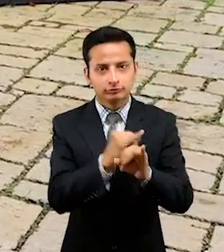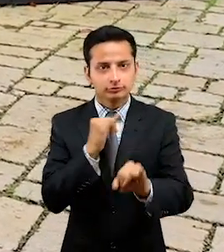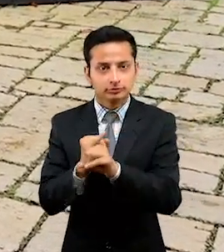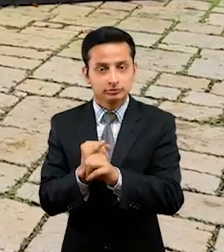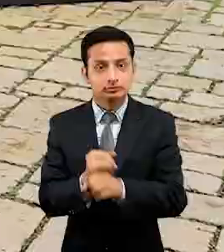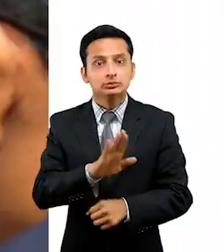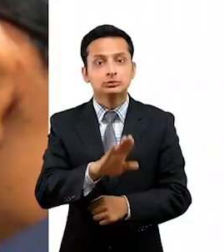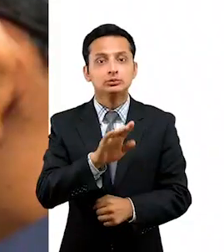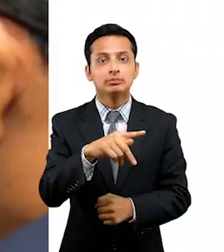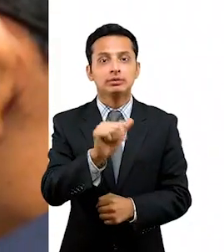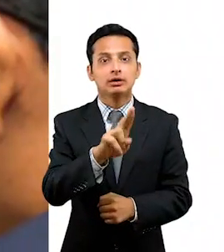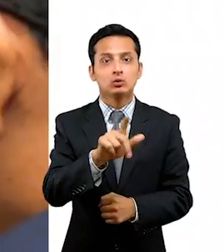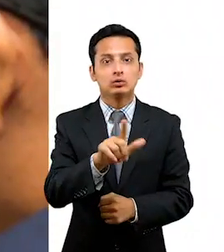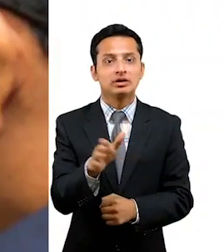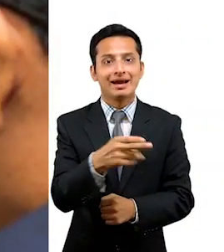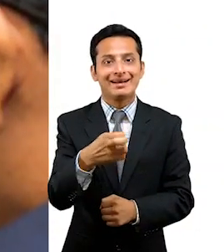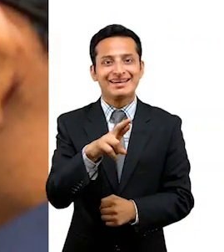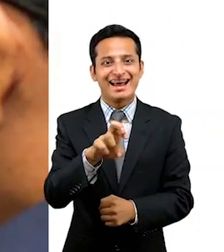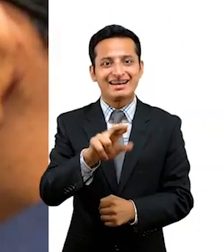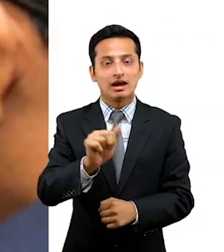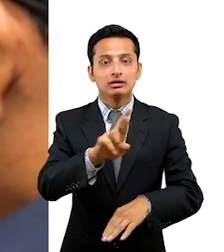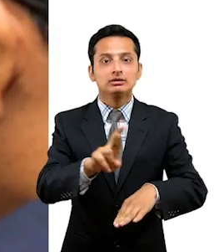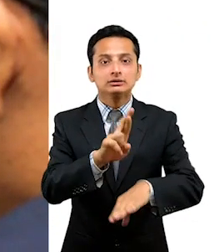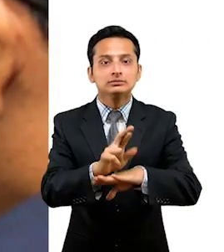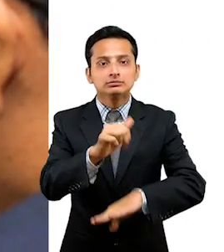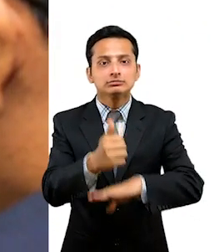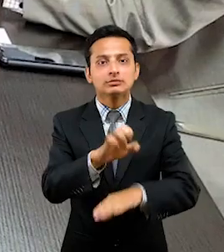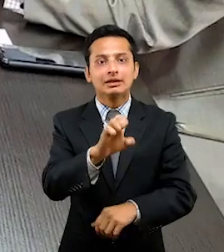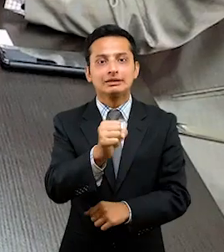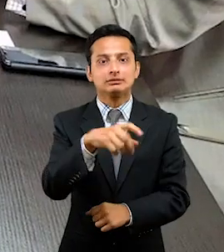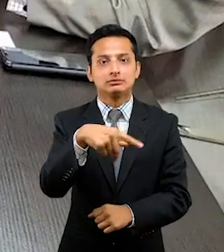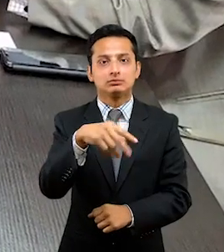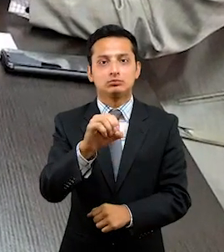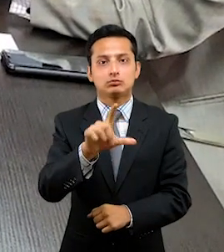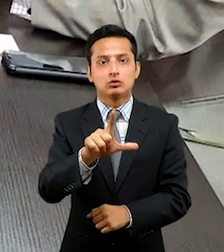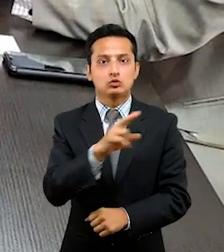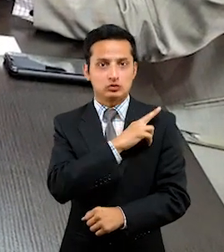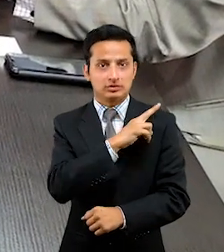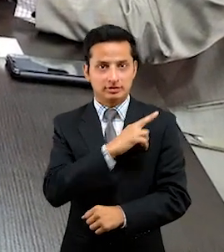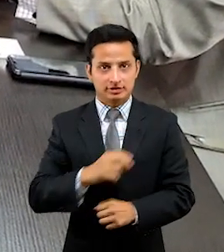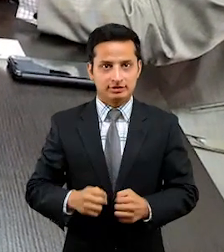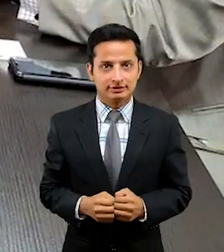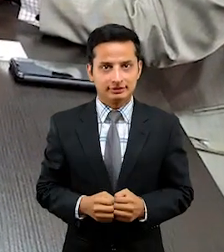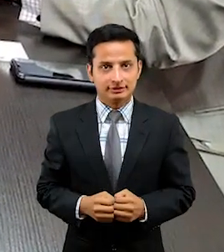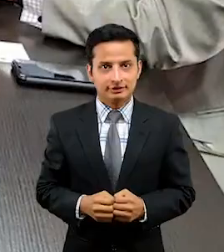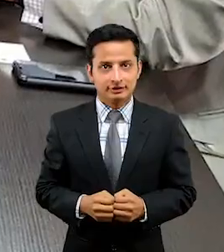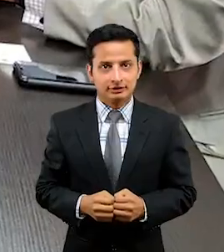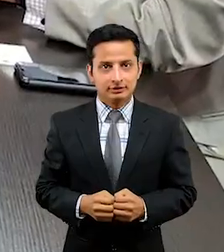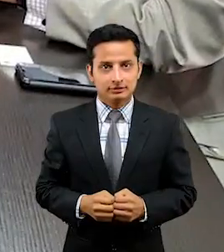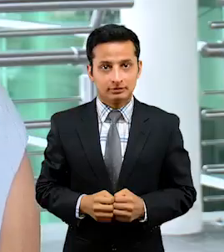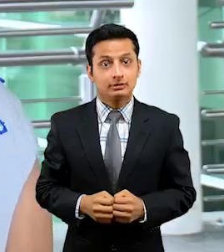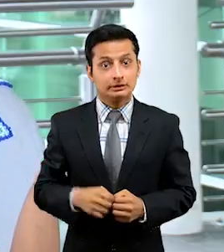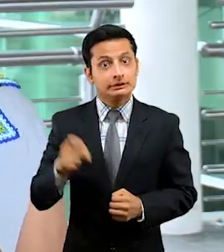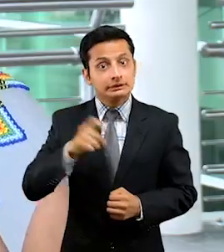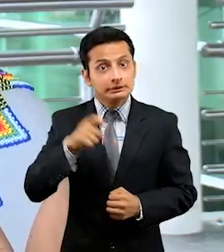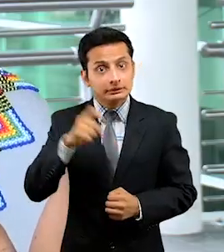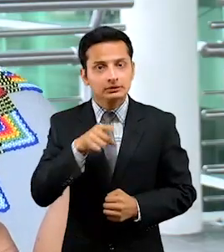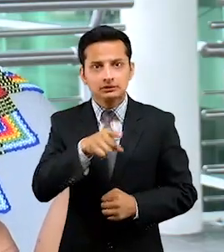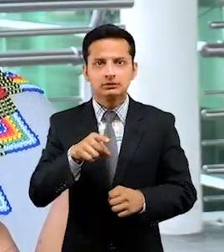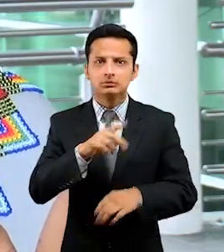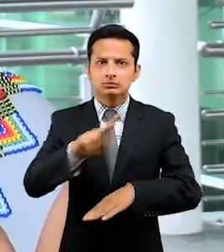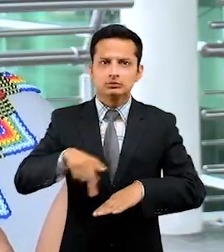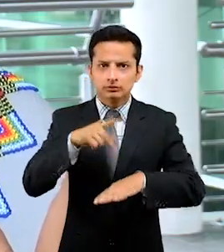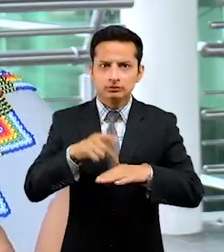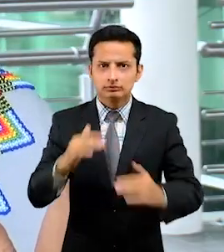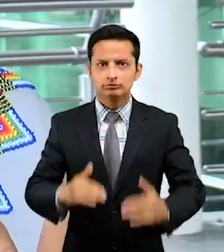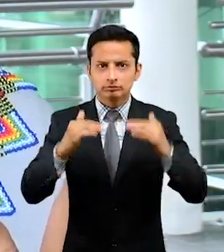coordinación interinstitucional con Paúl Herrera, rector subrogante de la Escuela Superior Politécnica de Litoral. Es el requerimiento